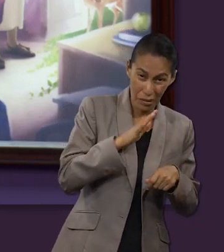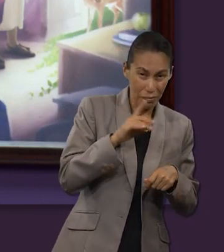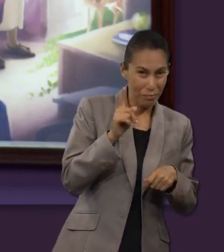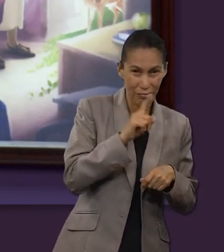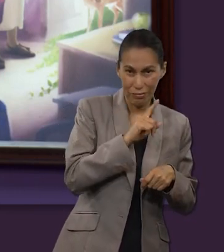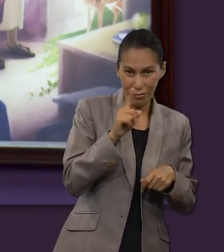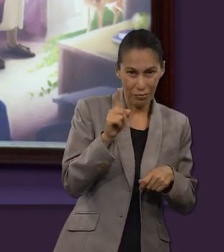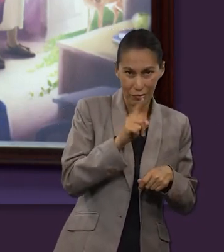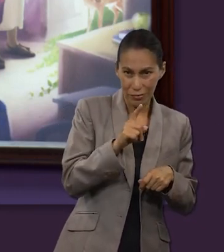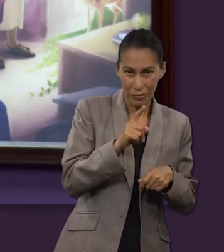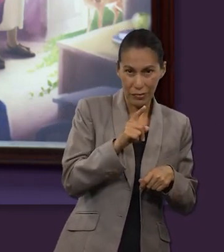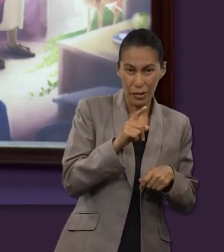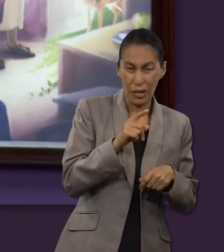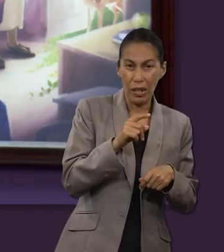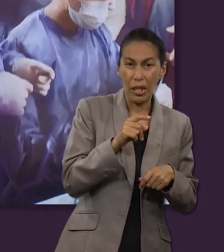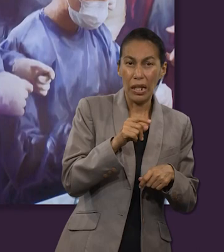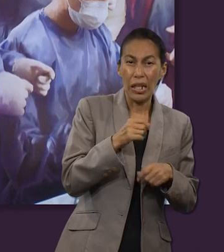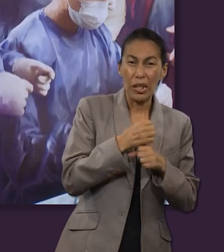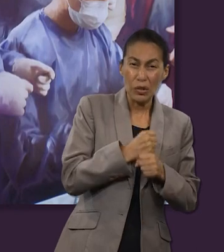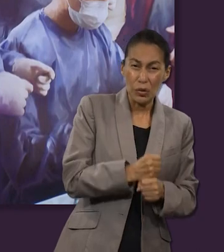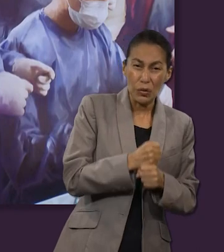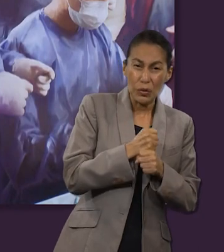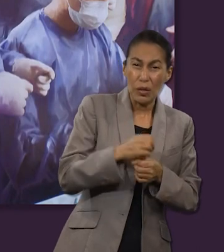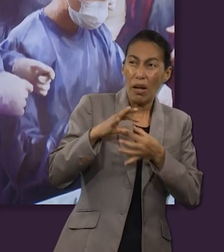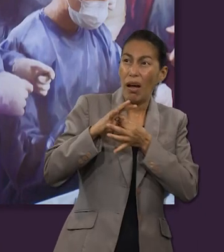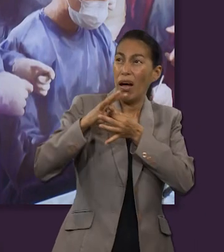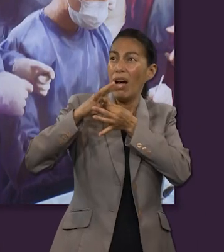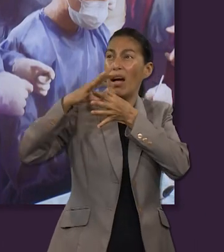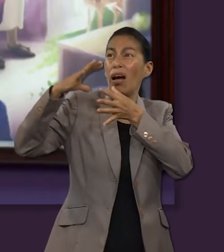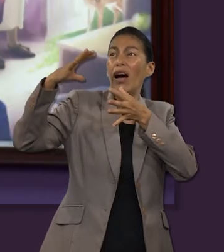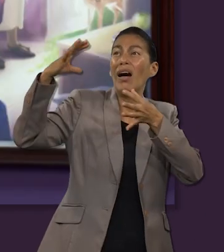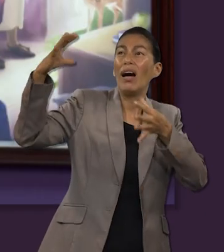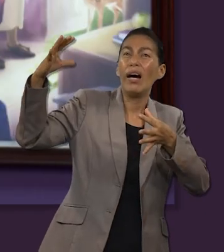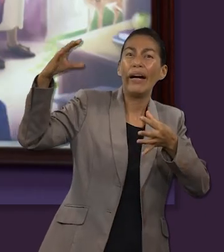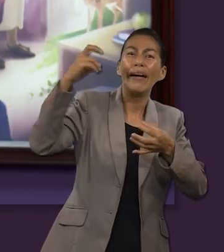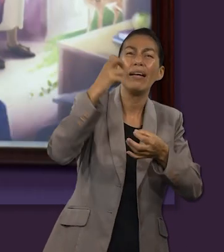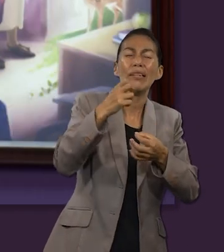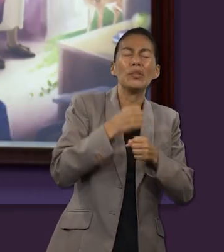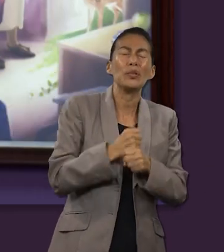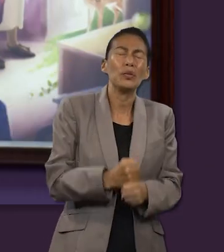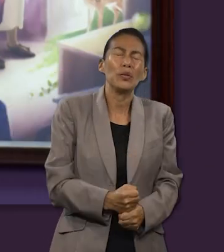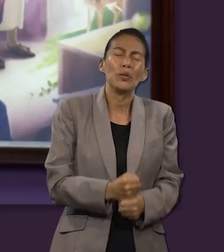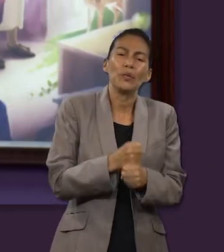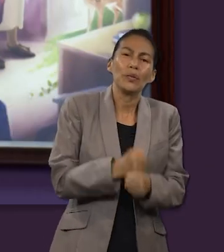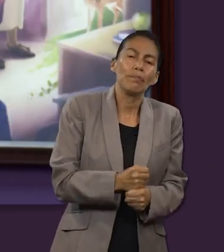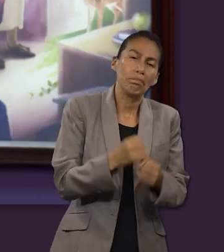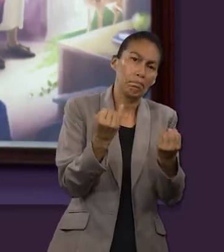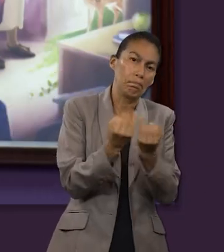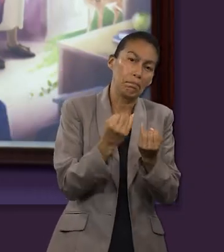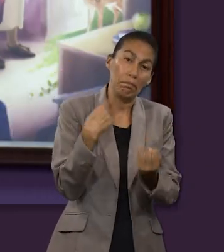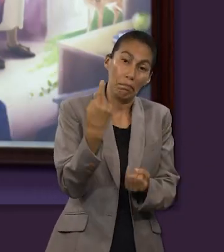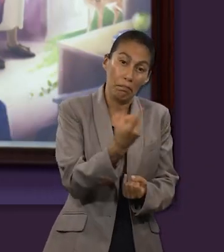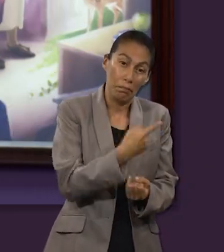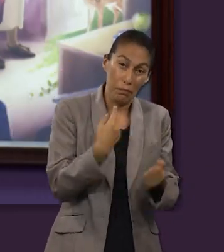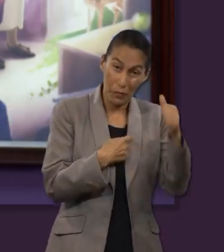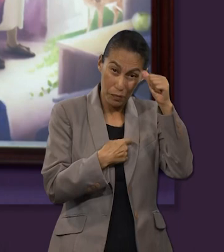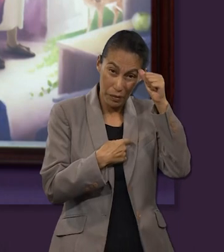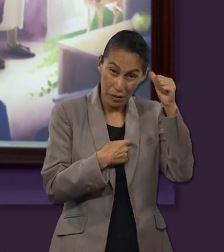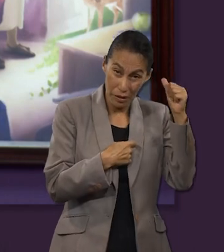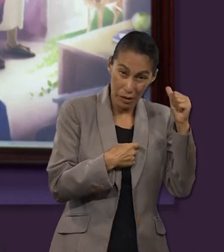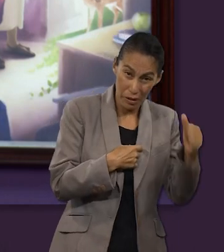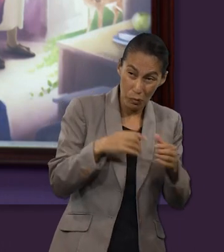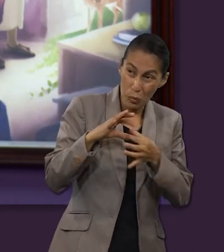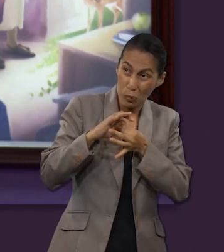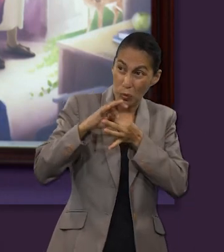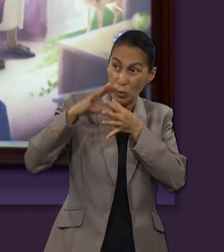de Jesús no fue físico, sino fue la separación que se dio con su Padre, con Dios, que es lo mismo que ocurre